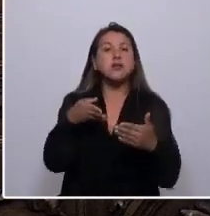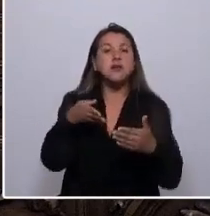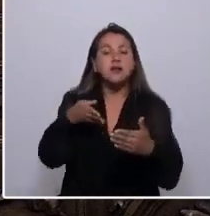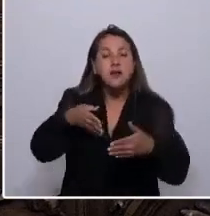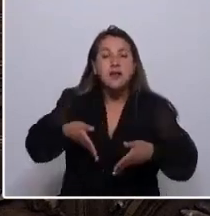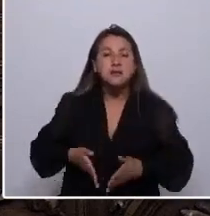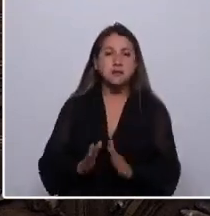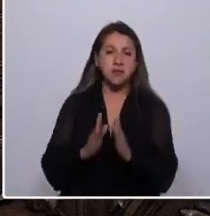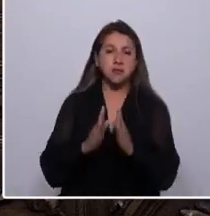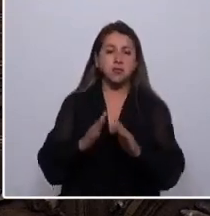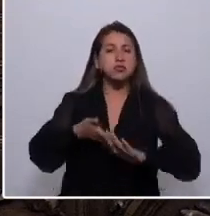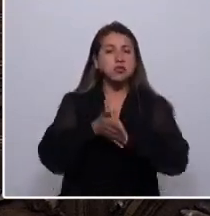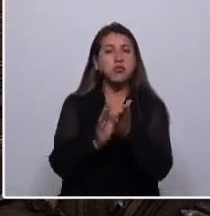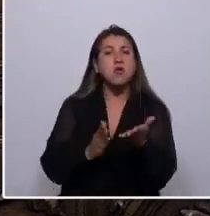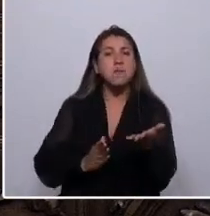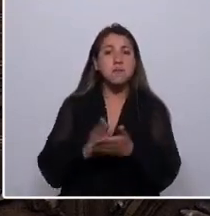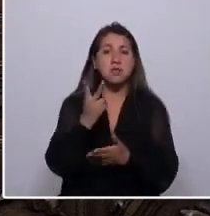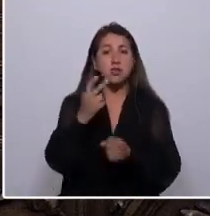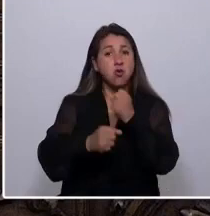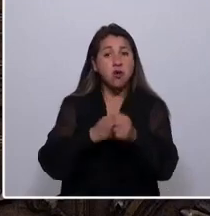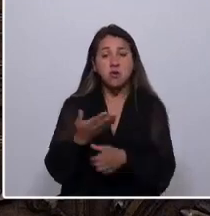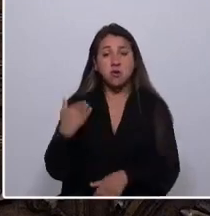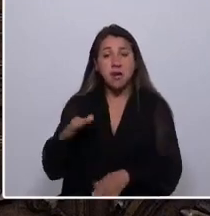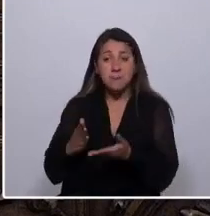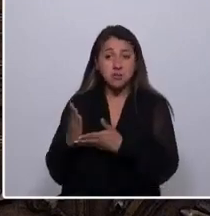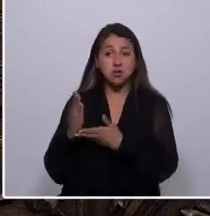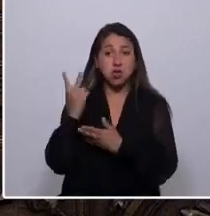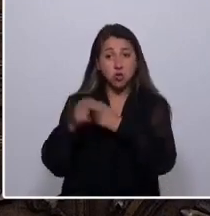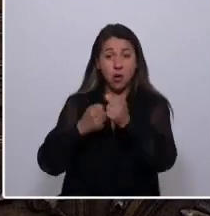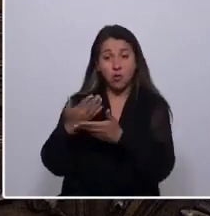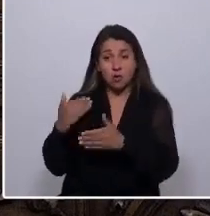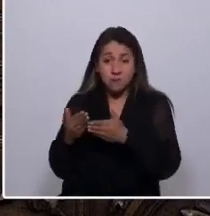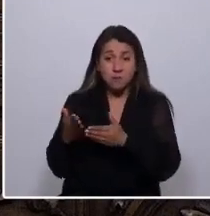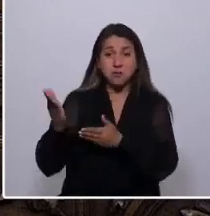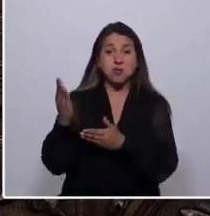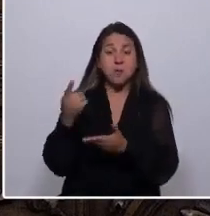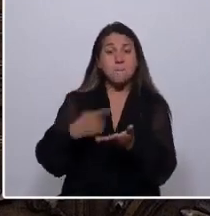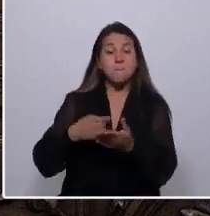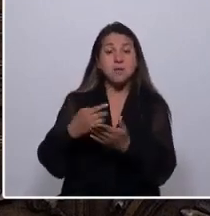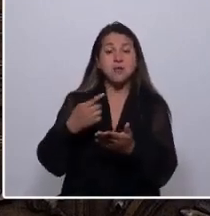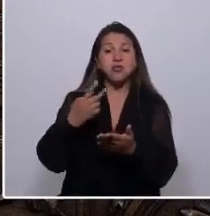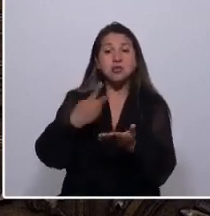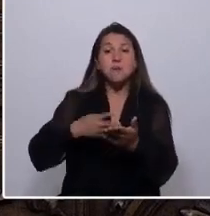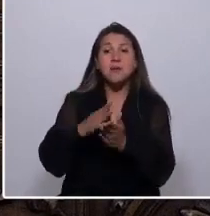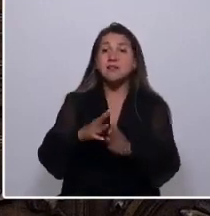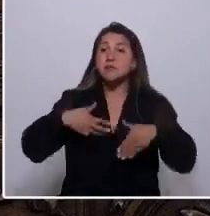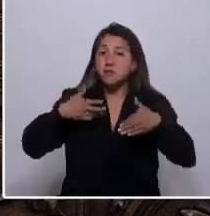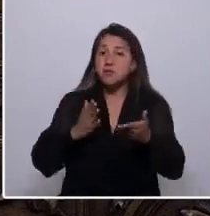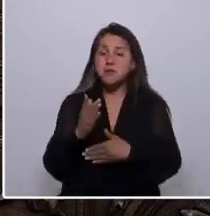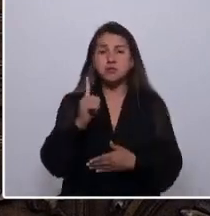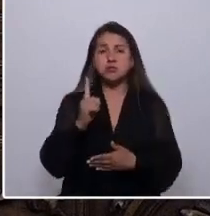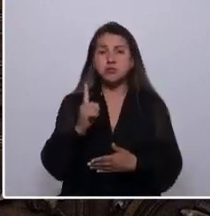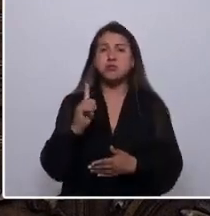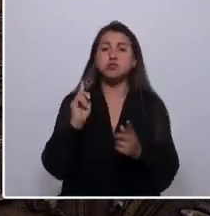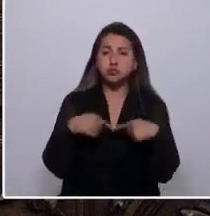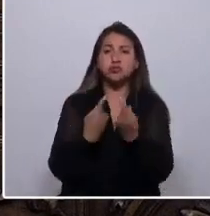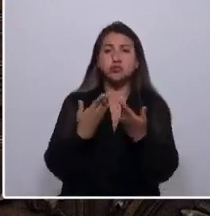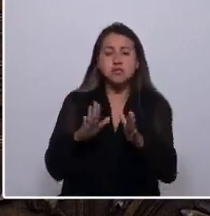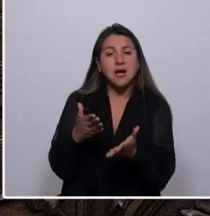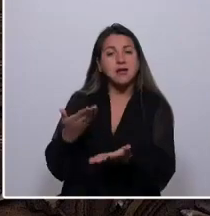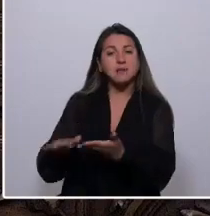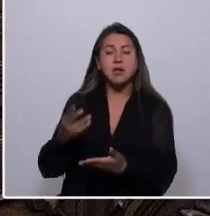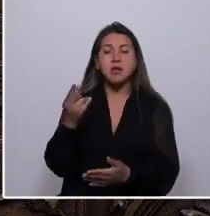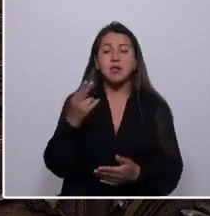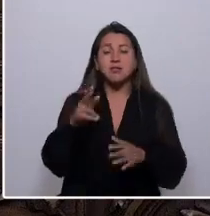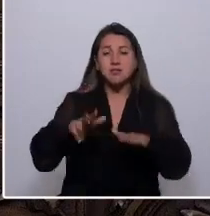No todo se inicia hace dos años. No todo comienza en año 2019. Nosotros rechazamos y lo hemos dicho en lo que ocurrió el 18